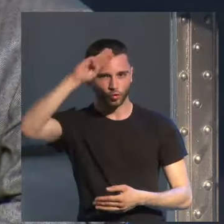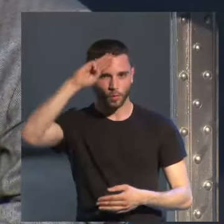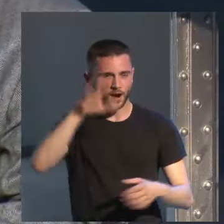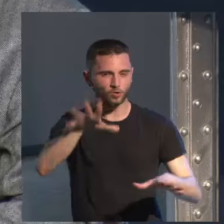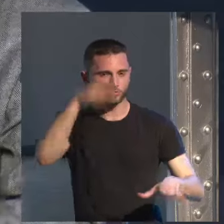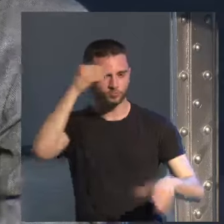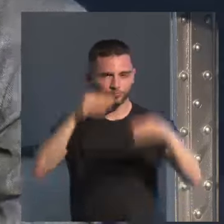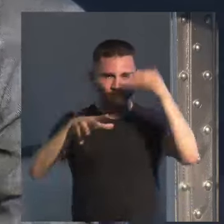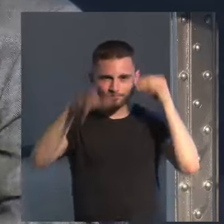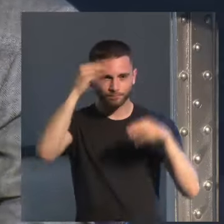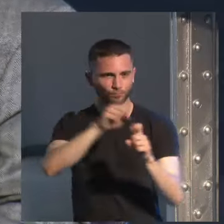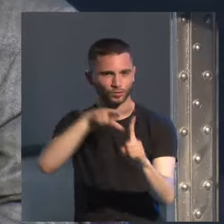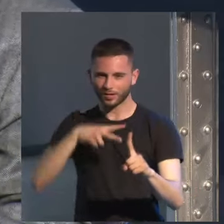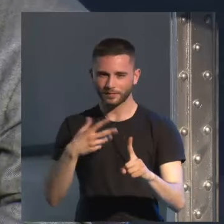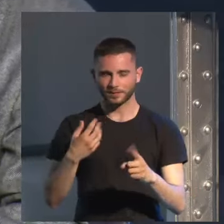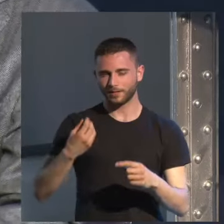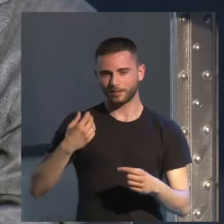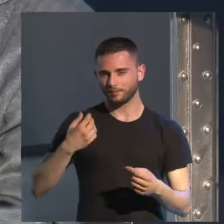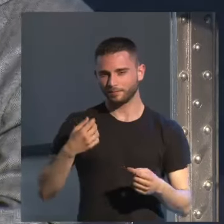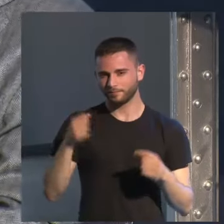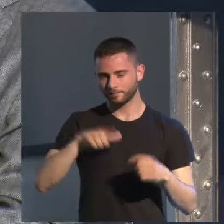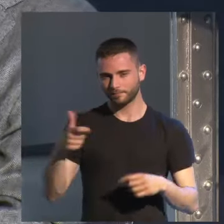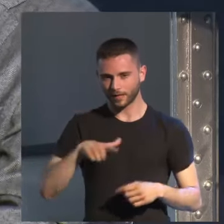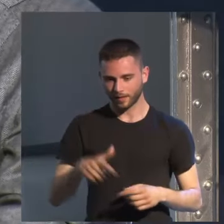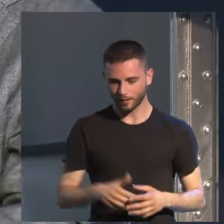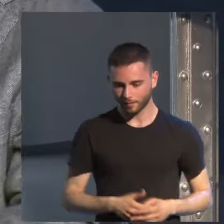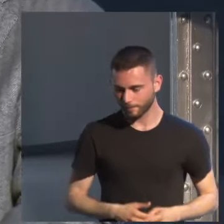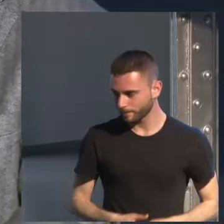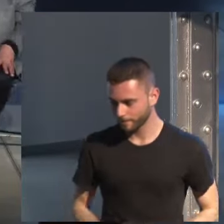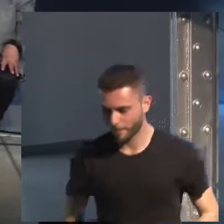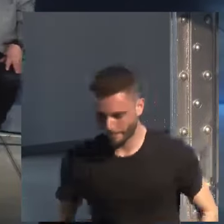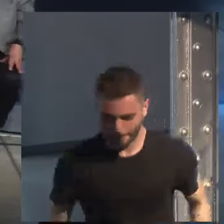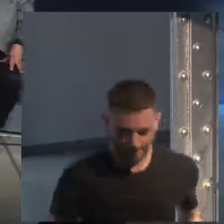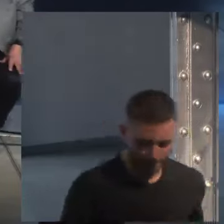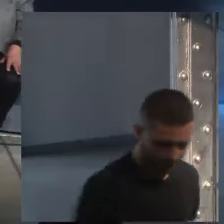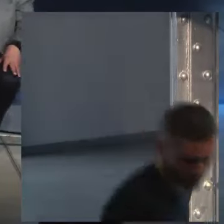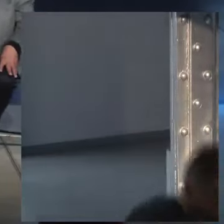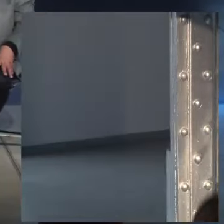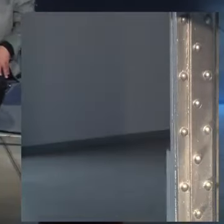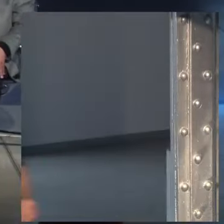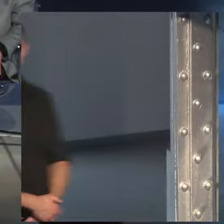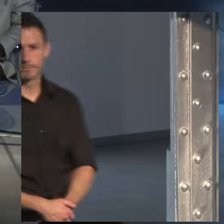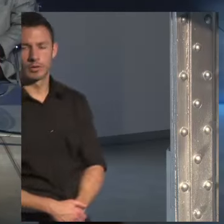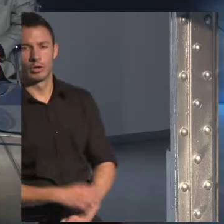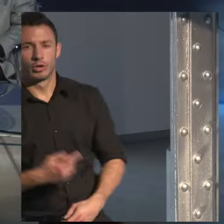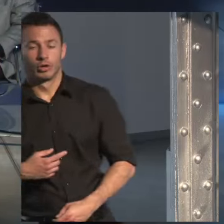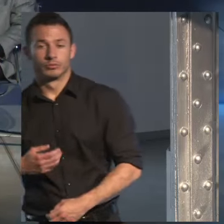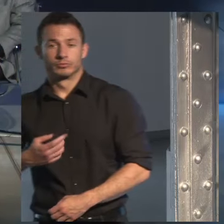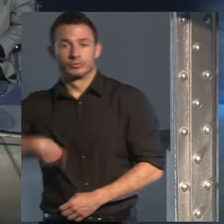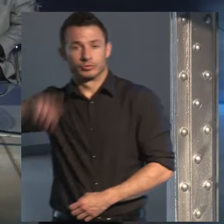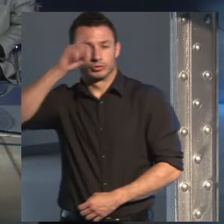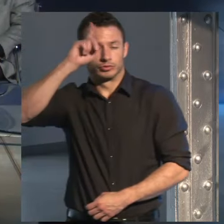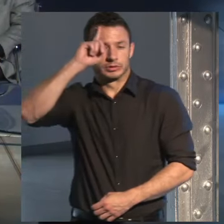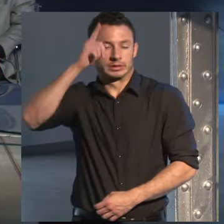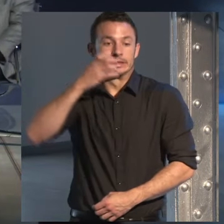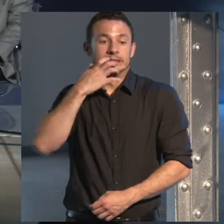es una necesidad para mí no sé si la gente que está hoy aquí que nos ven por streaming lo saben tus novelas se pueden